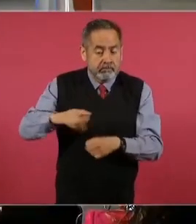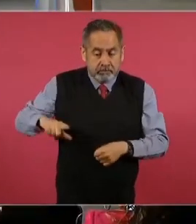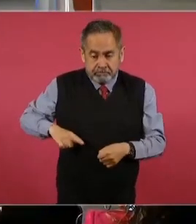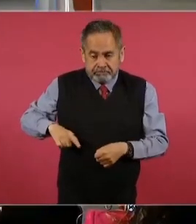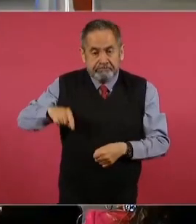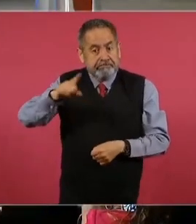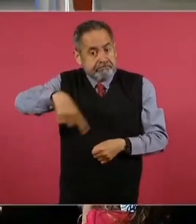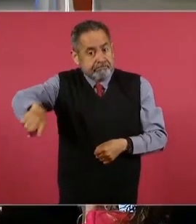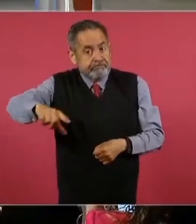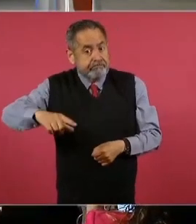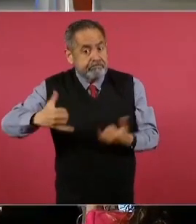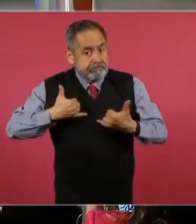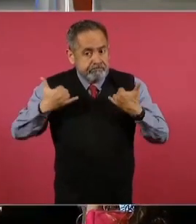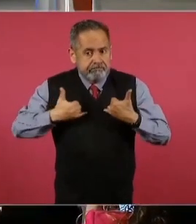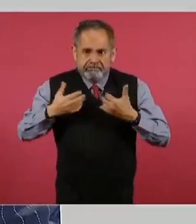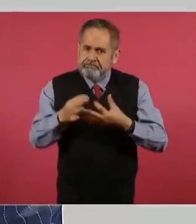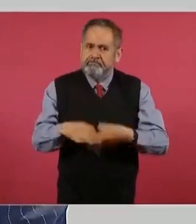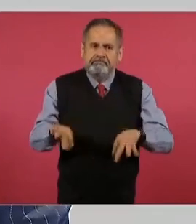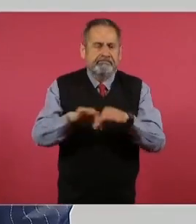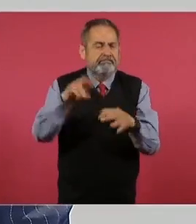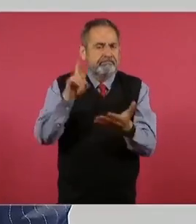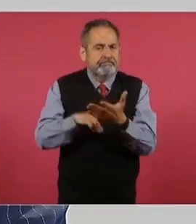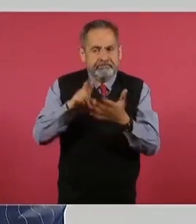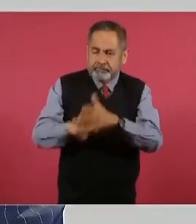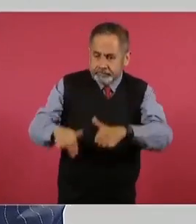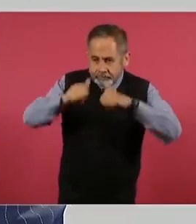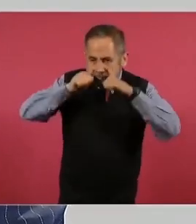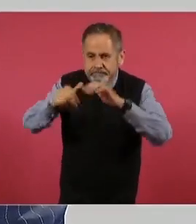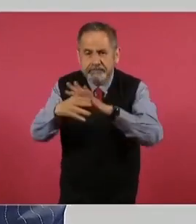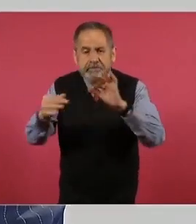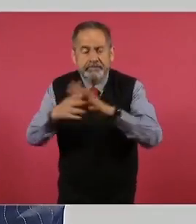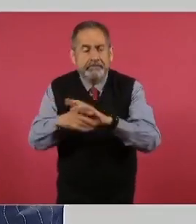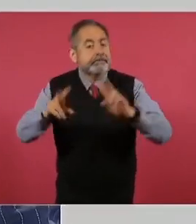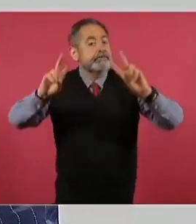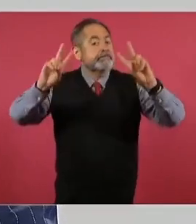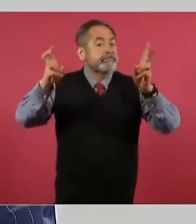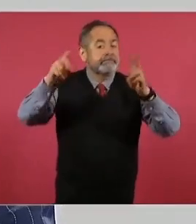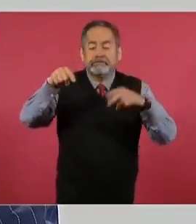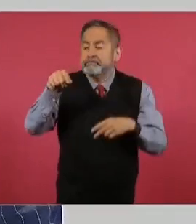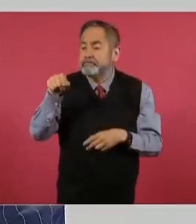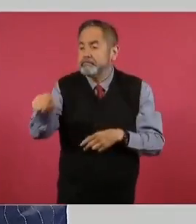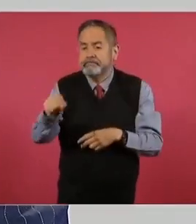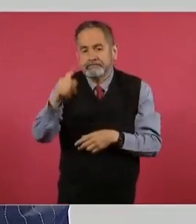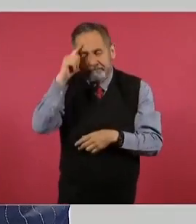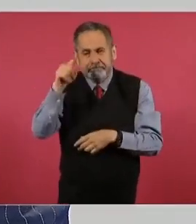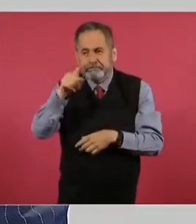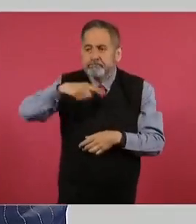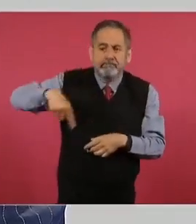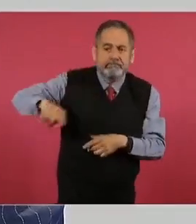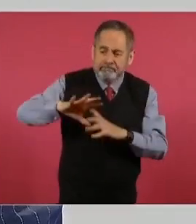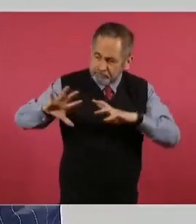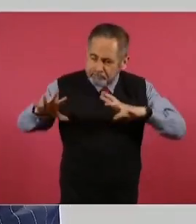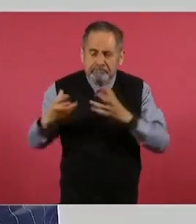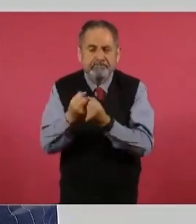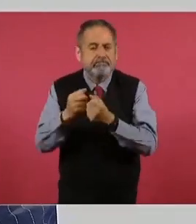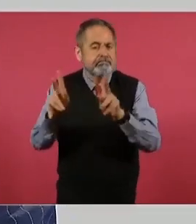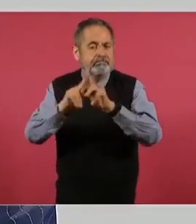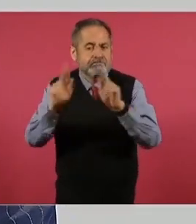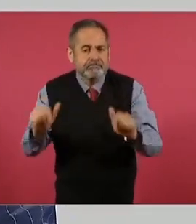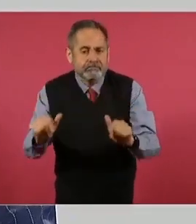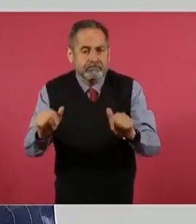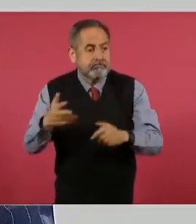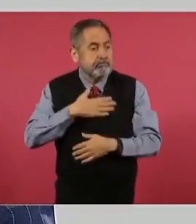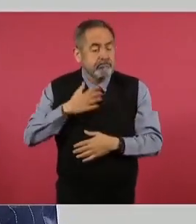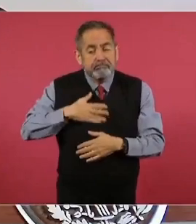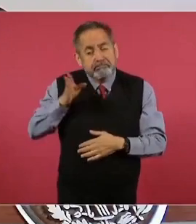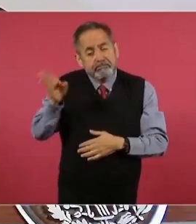además llevamos a cabo la estrategia Constructores de Paz, a través de la cual tocamos puerta por puerta